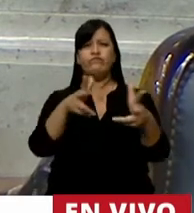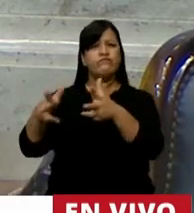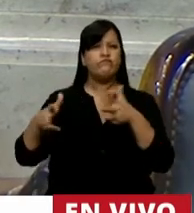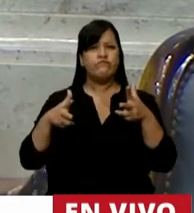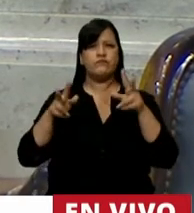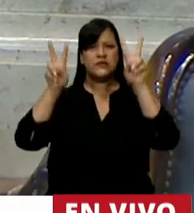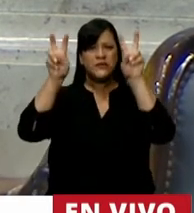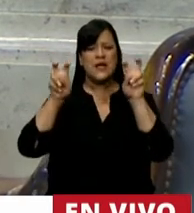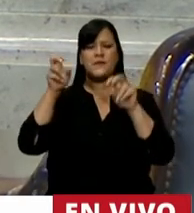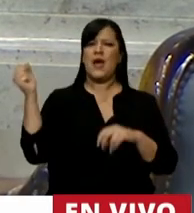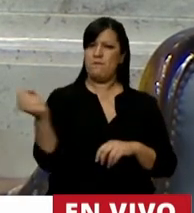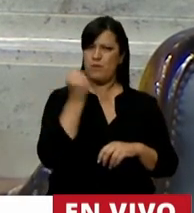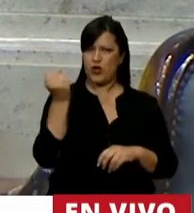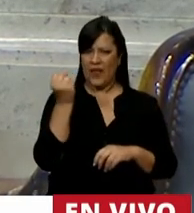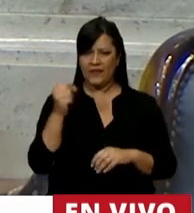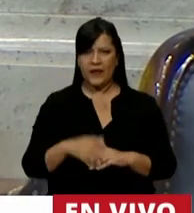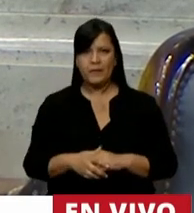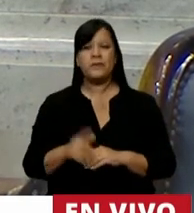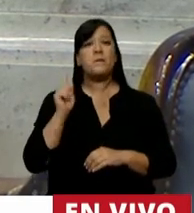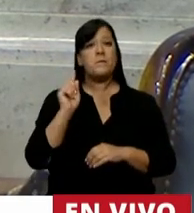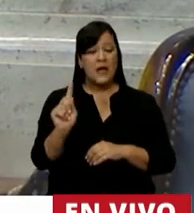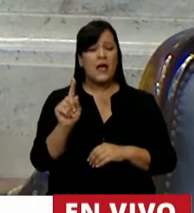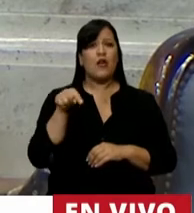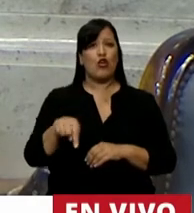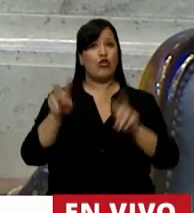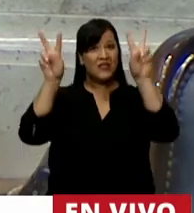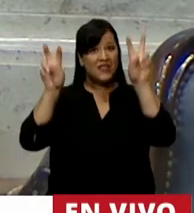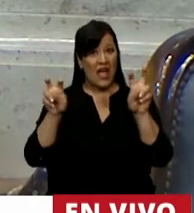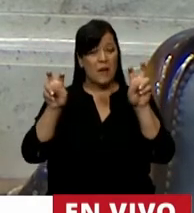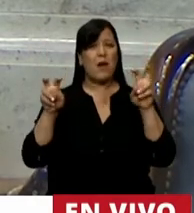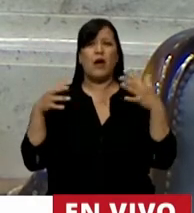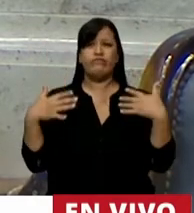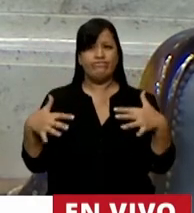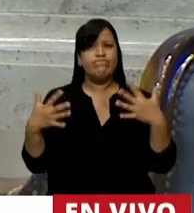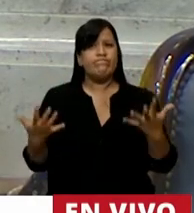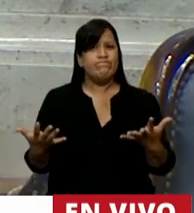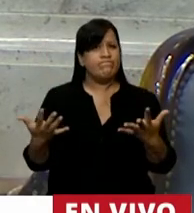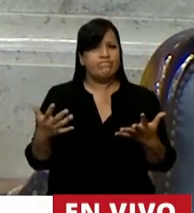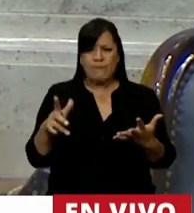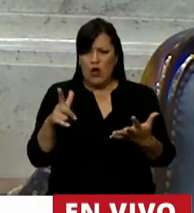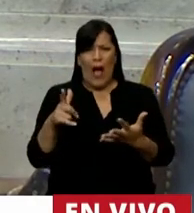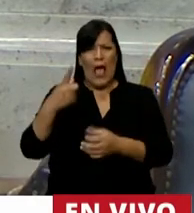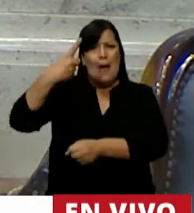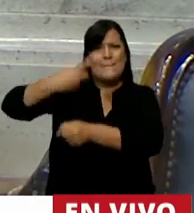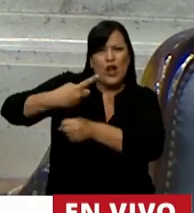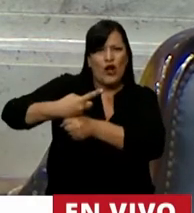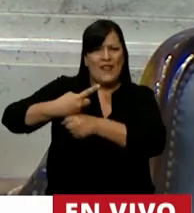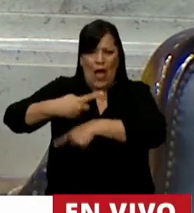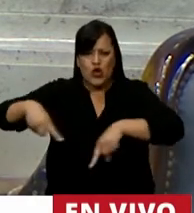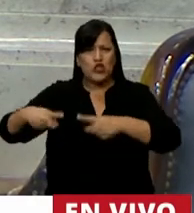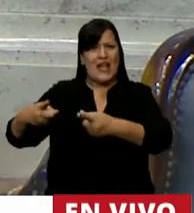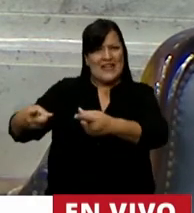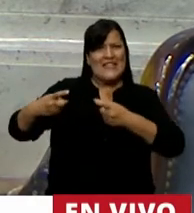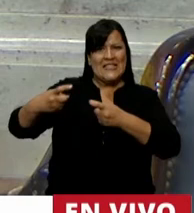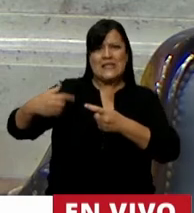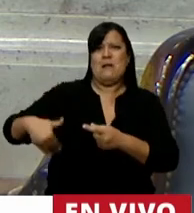un tema importante, pero que indudablemente no refleja las prioridades ni las necesidades